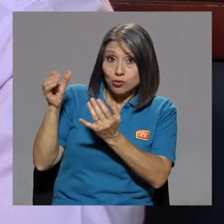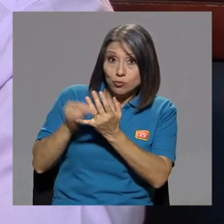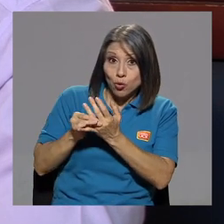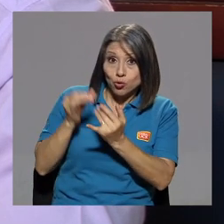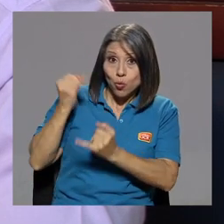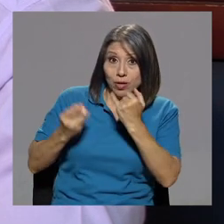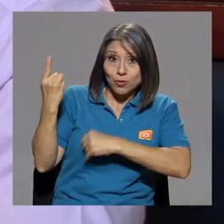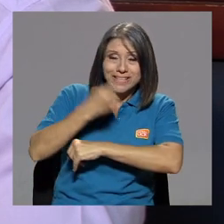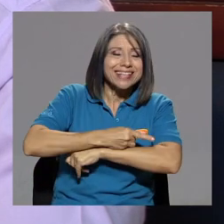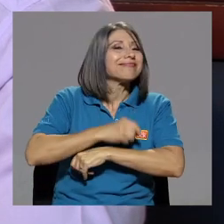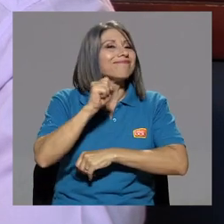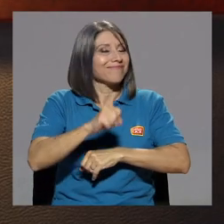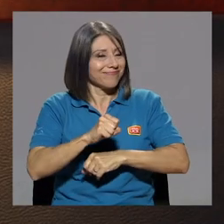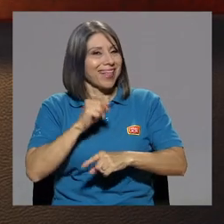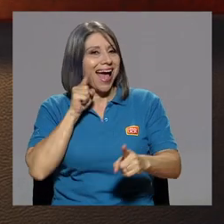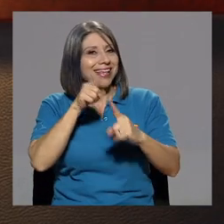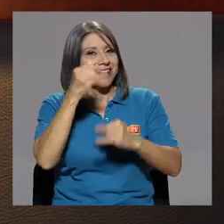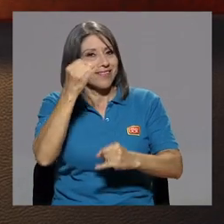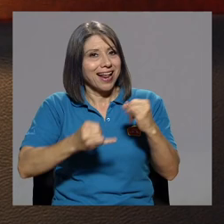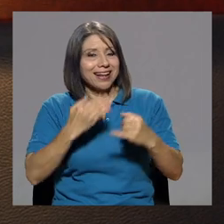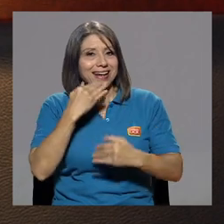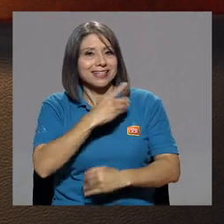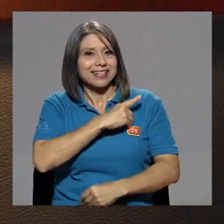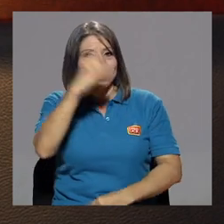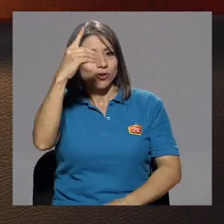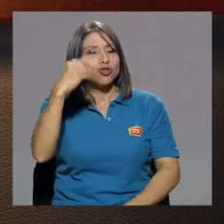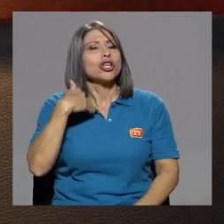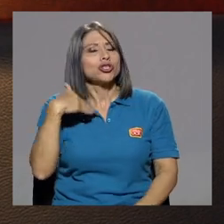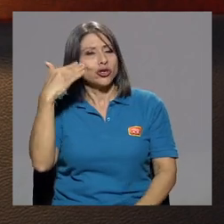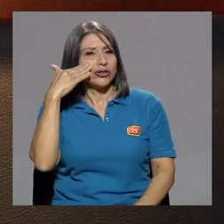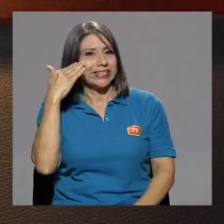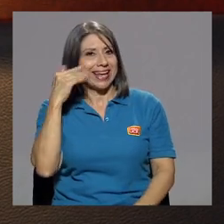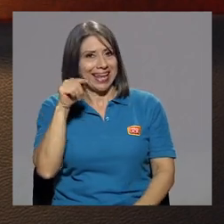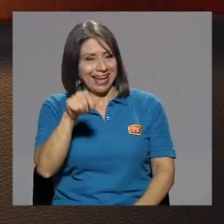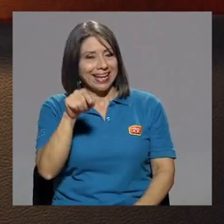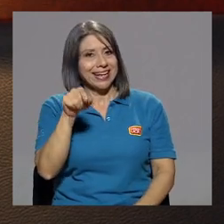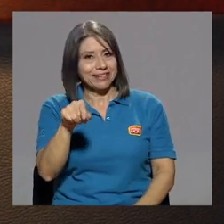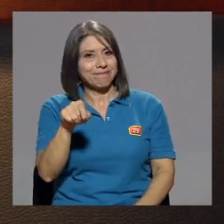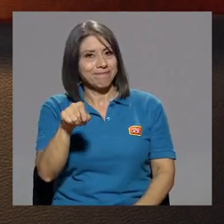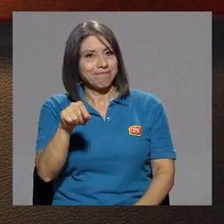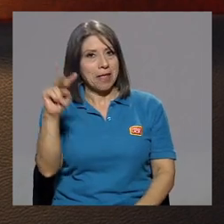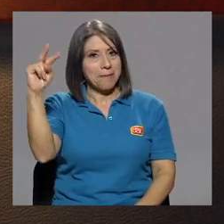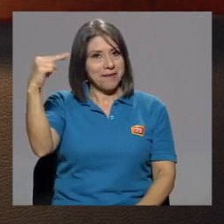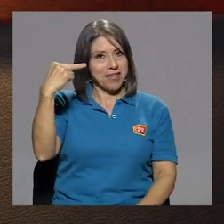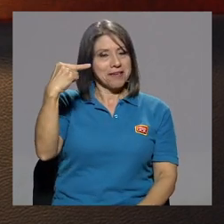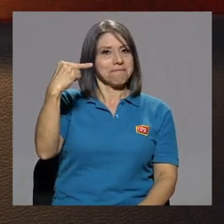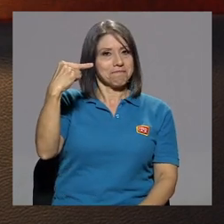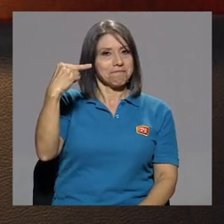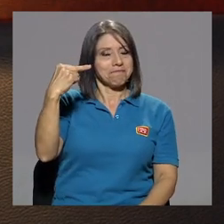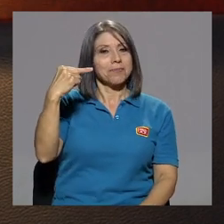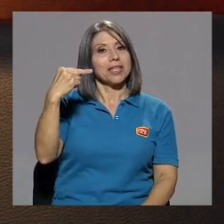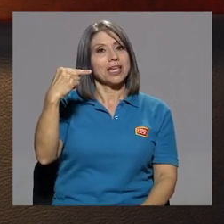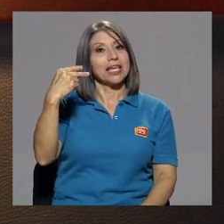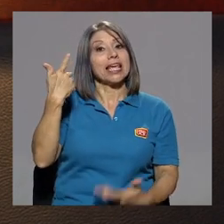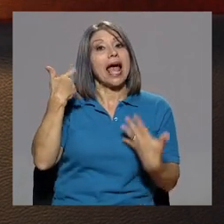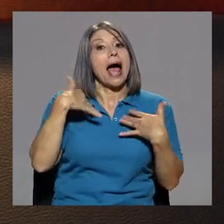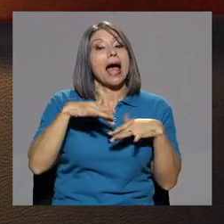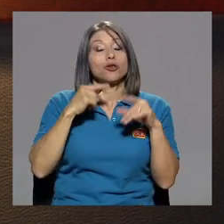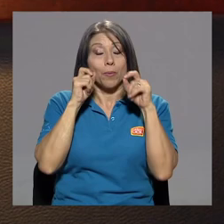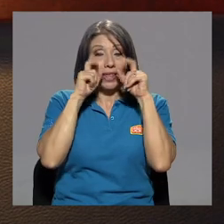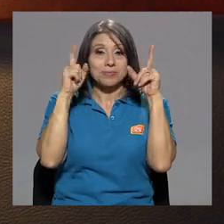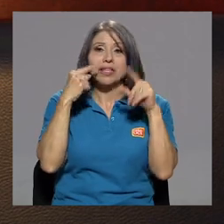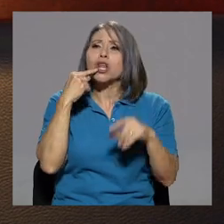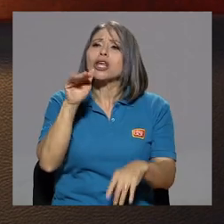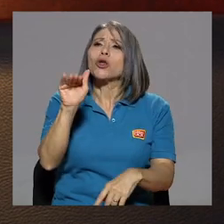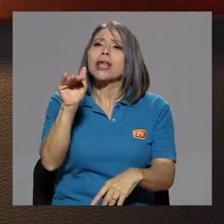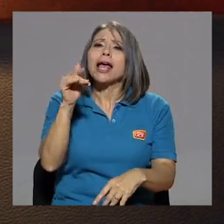estuve con él hasta el final. Gracias a Dios. Y yo sé que él me ve y yo apenas me levanto